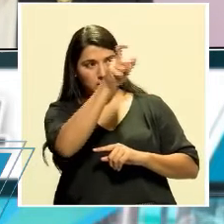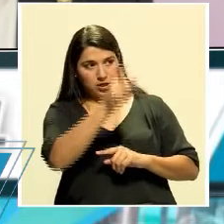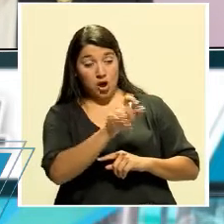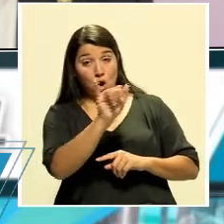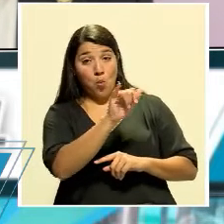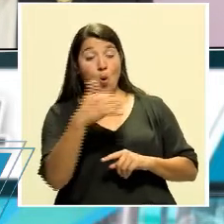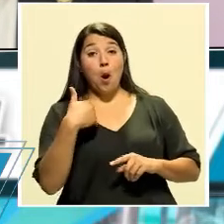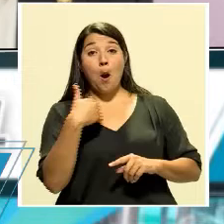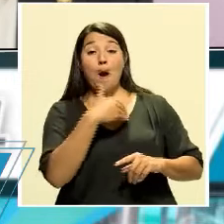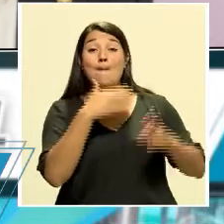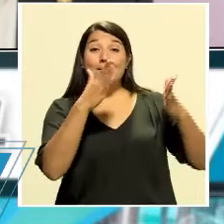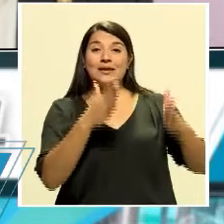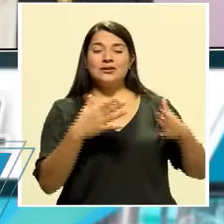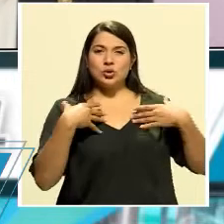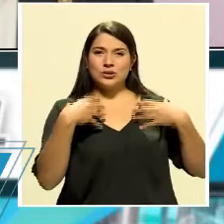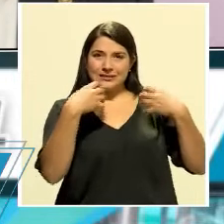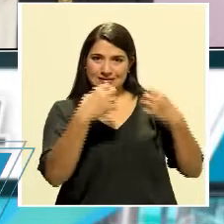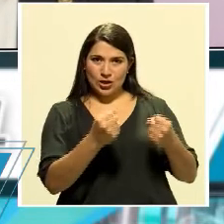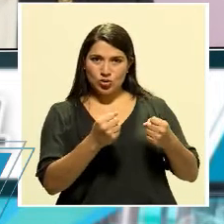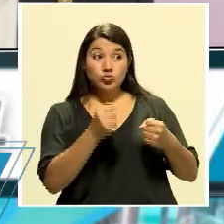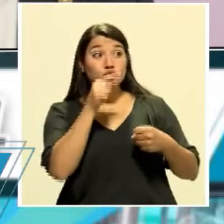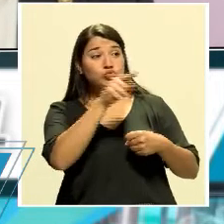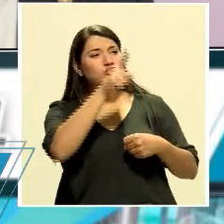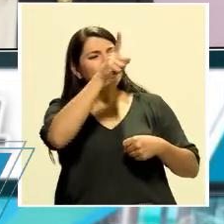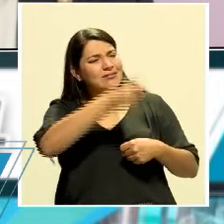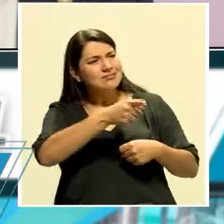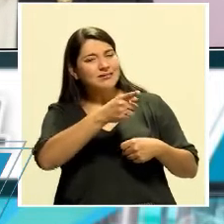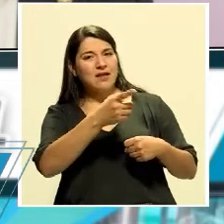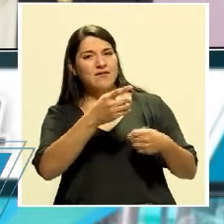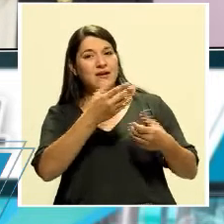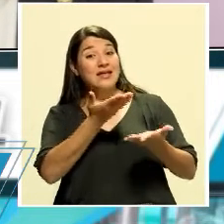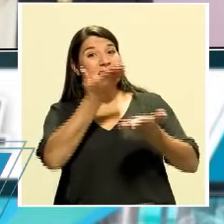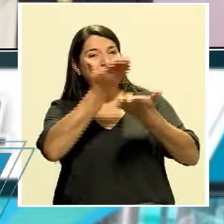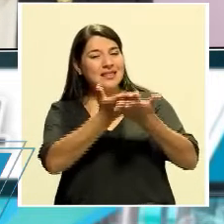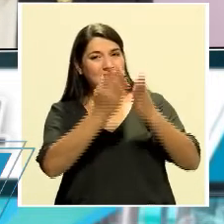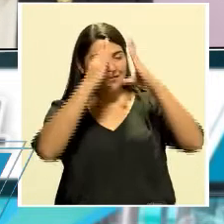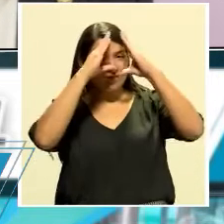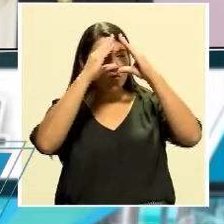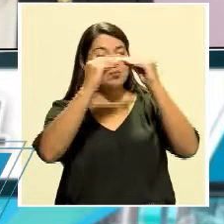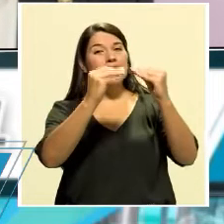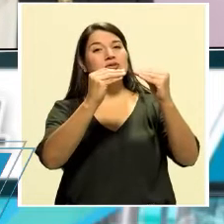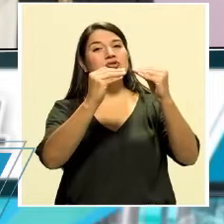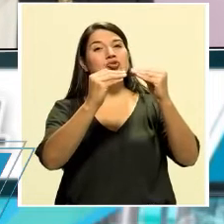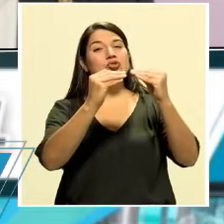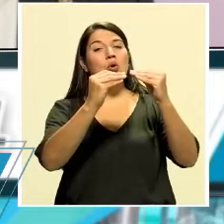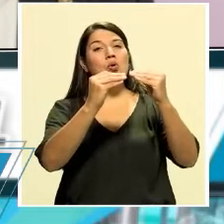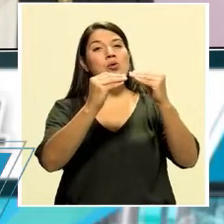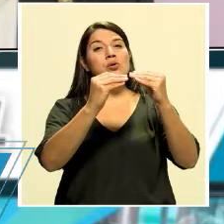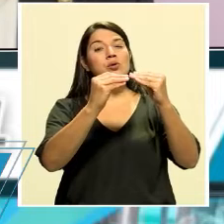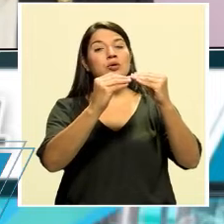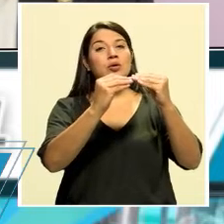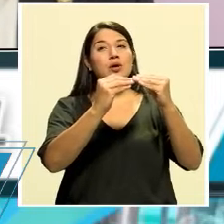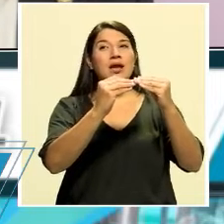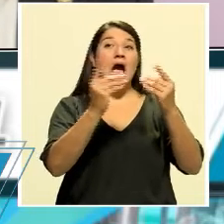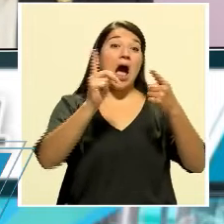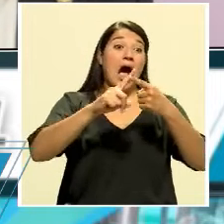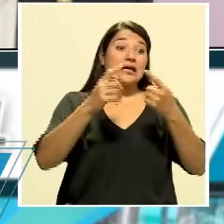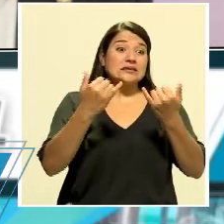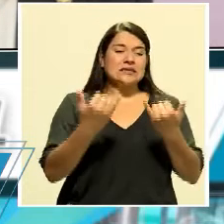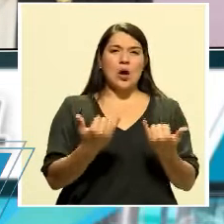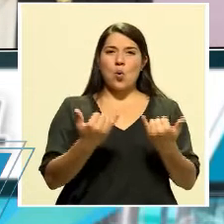Ministro de Salud, que tiene la obligación de suministrar una serie de datos anonimizados o despersonalizados